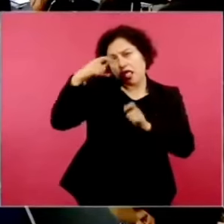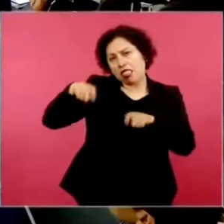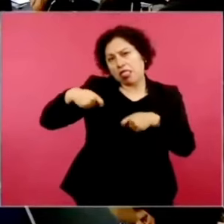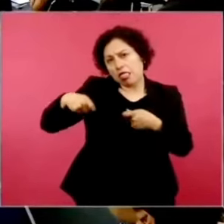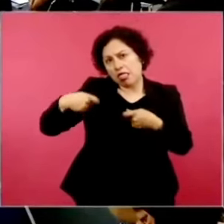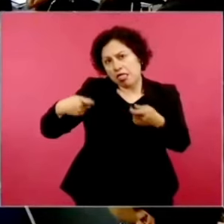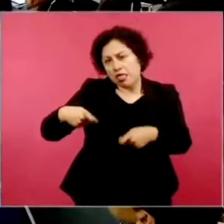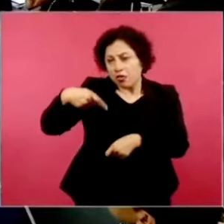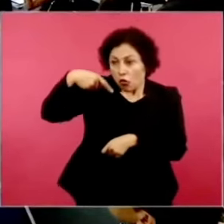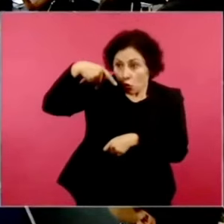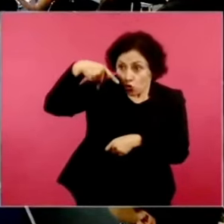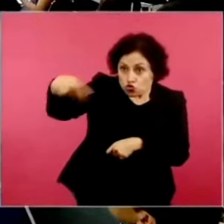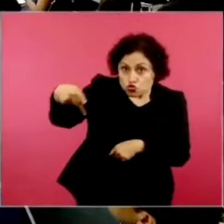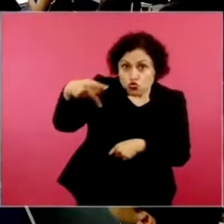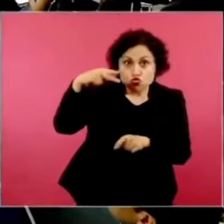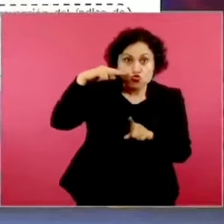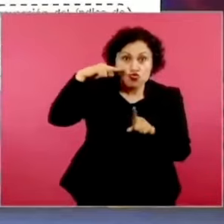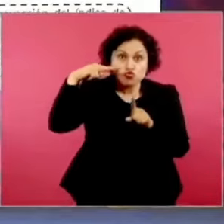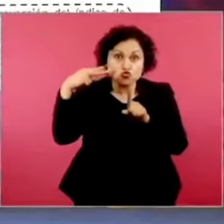La única doctrina